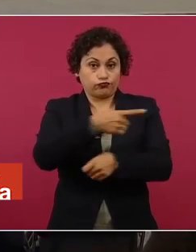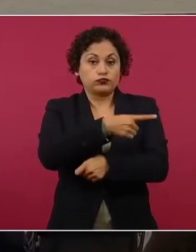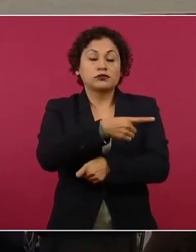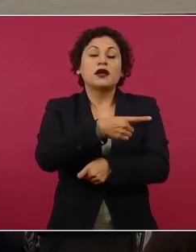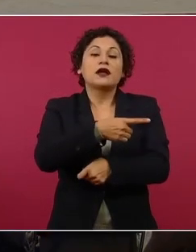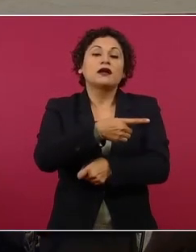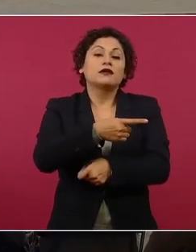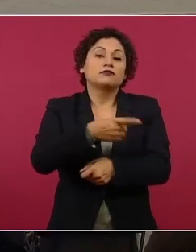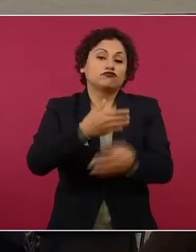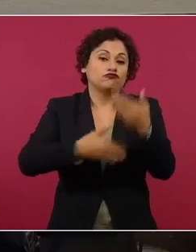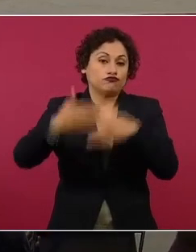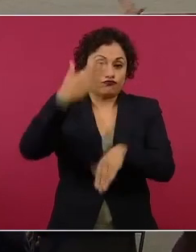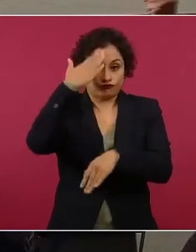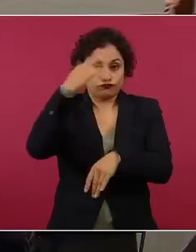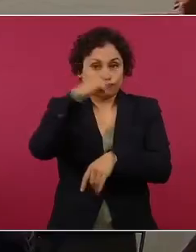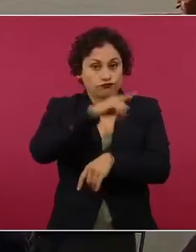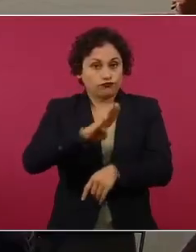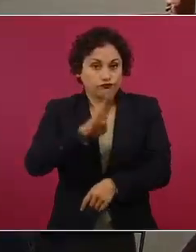¿Sería cuánto, presidente?